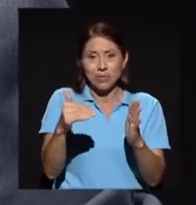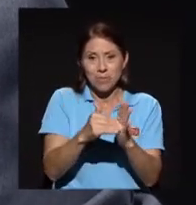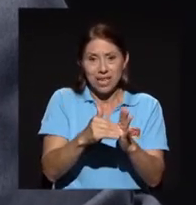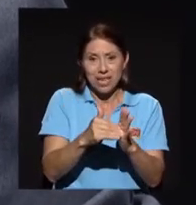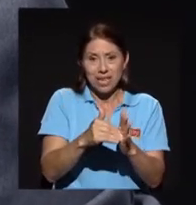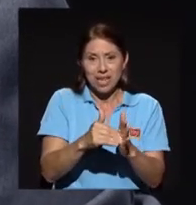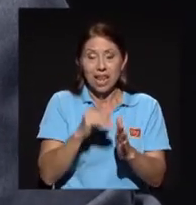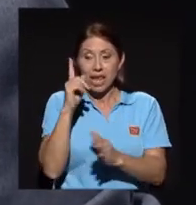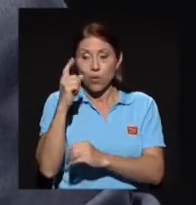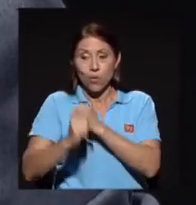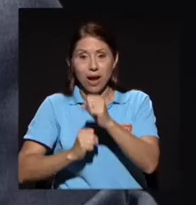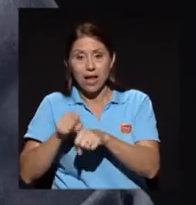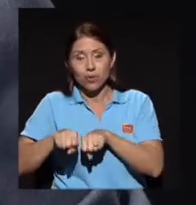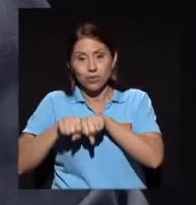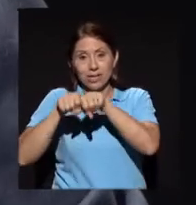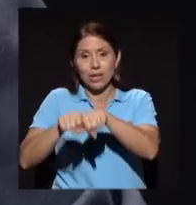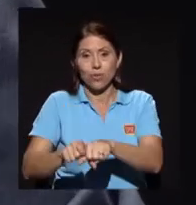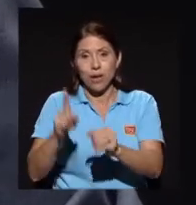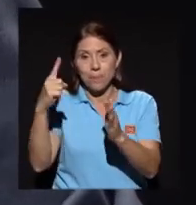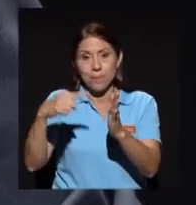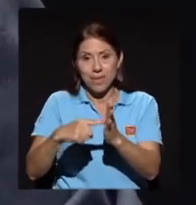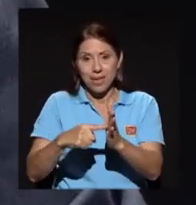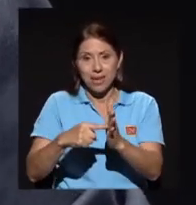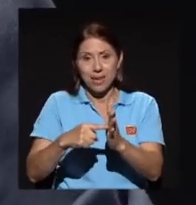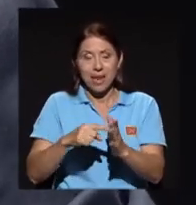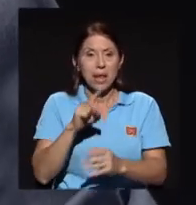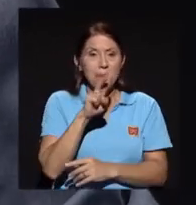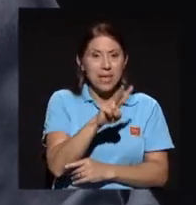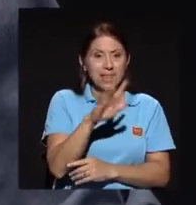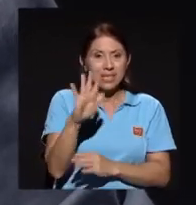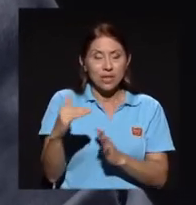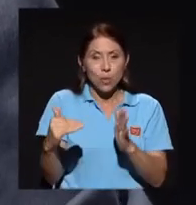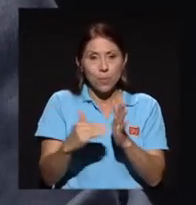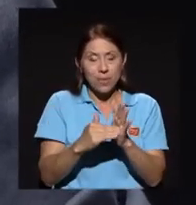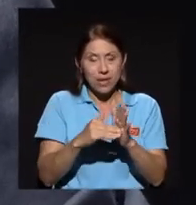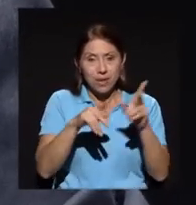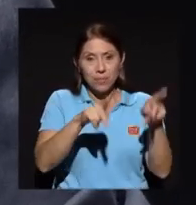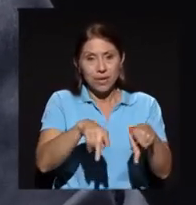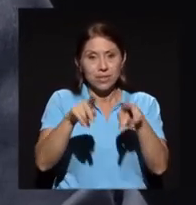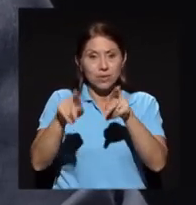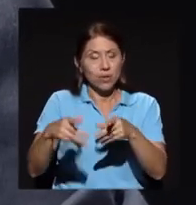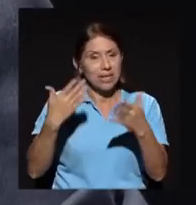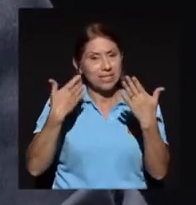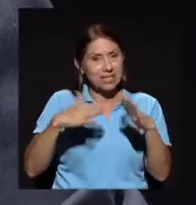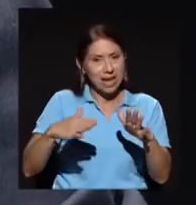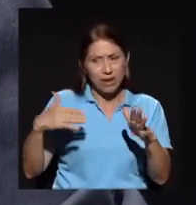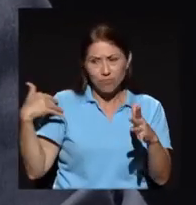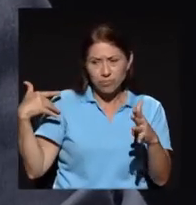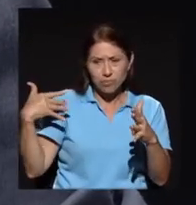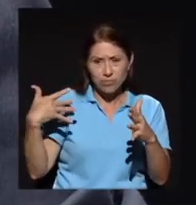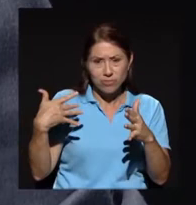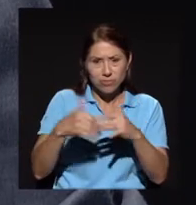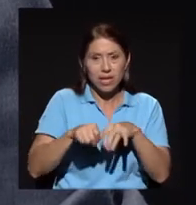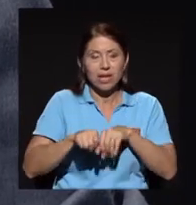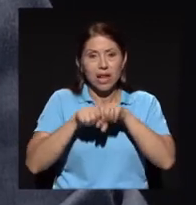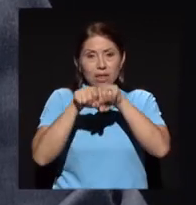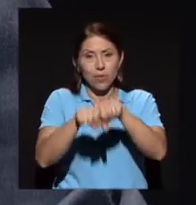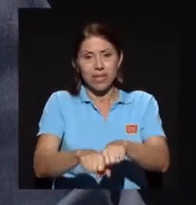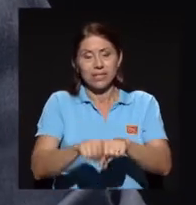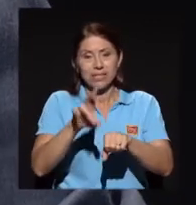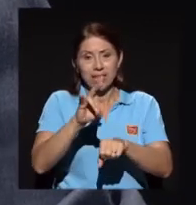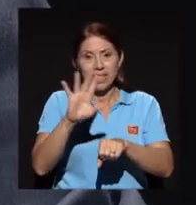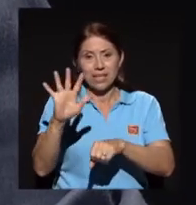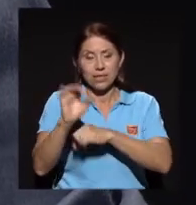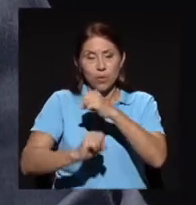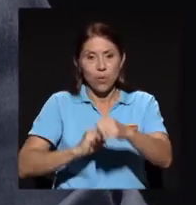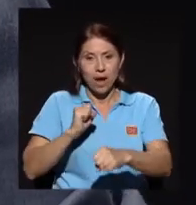grabados al año, 25.000 más o menos hemos grabado en 75 años, con la mayor